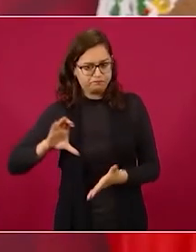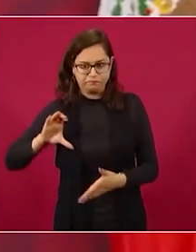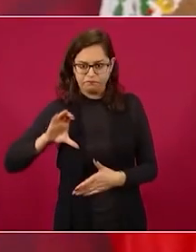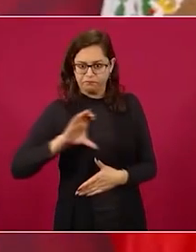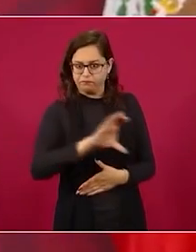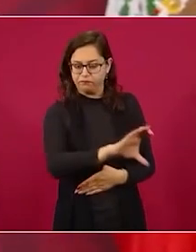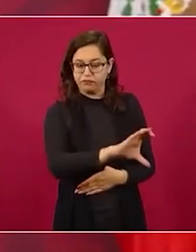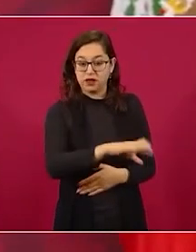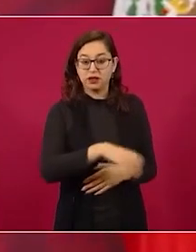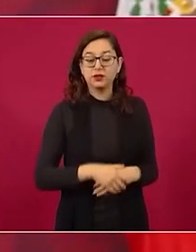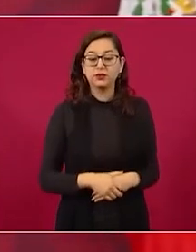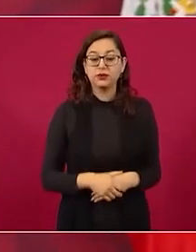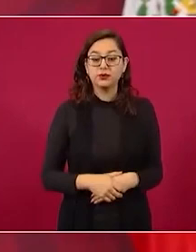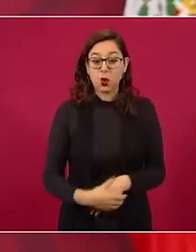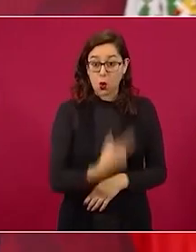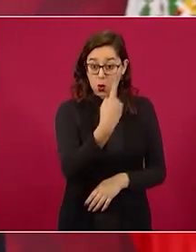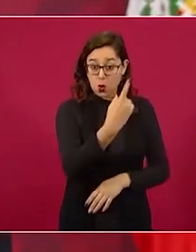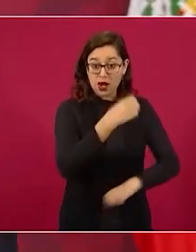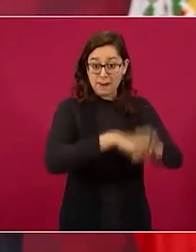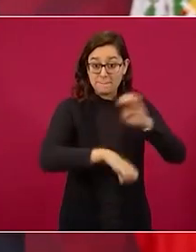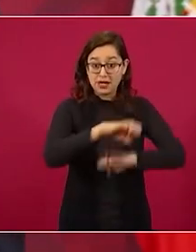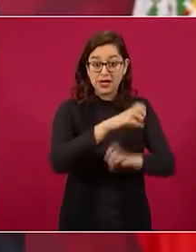tiene que ver con latinos